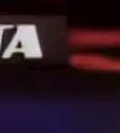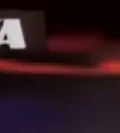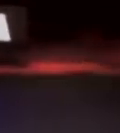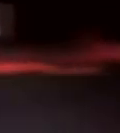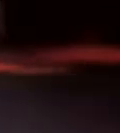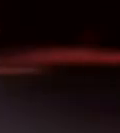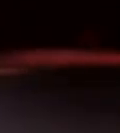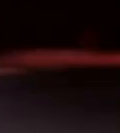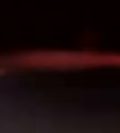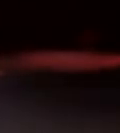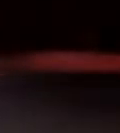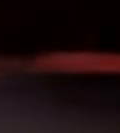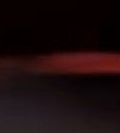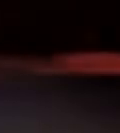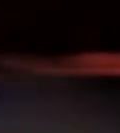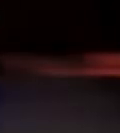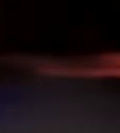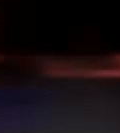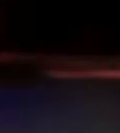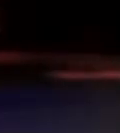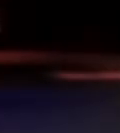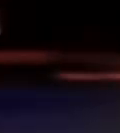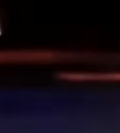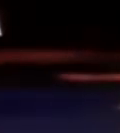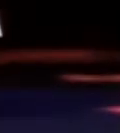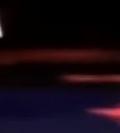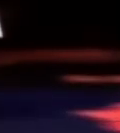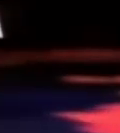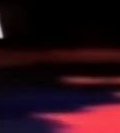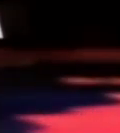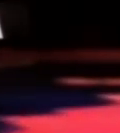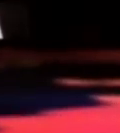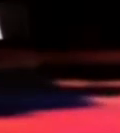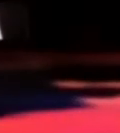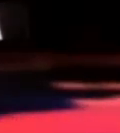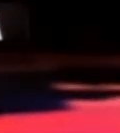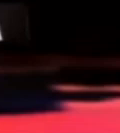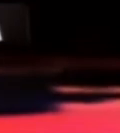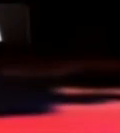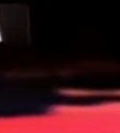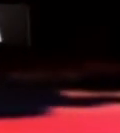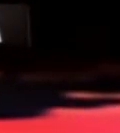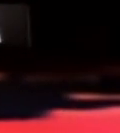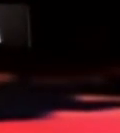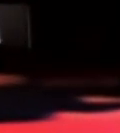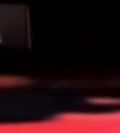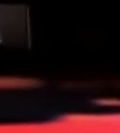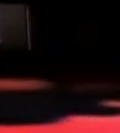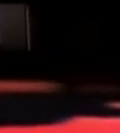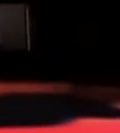Telerama Noticias presenta su segmento, Entrevista.